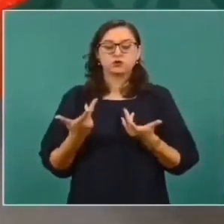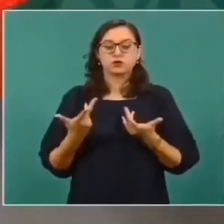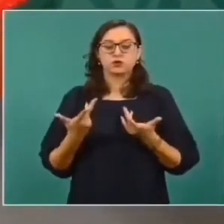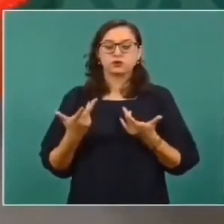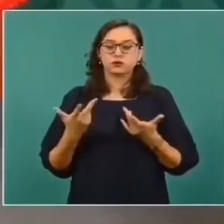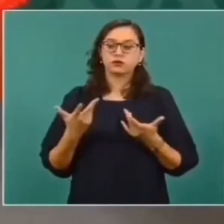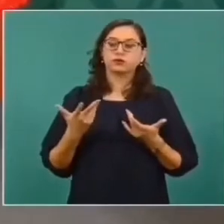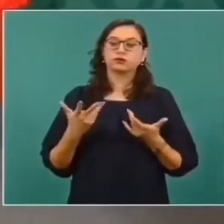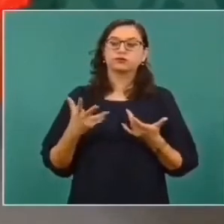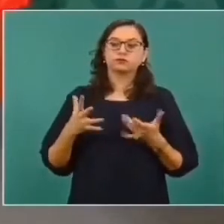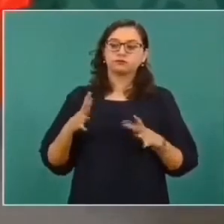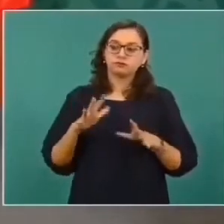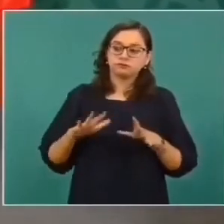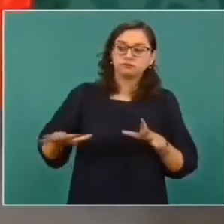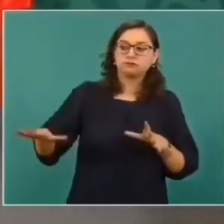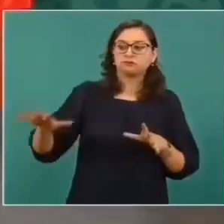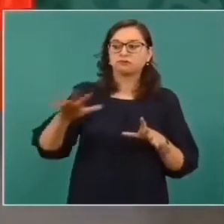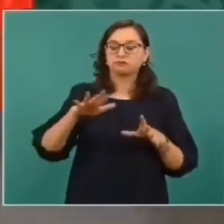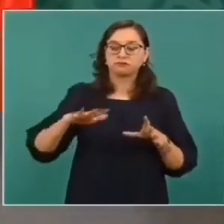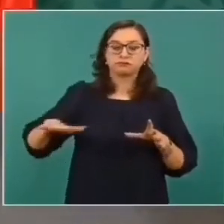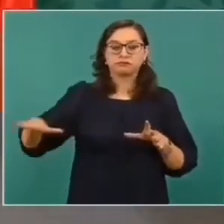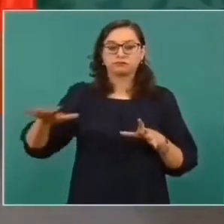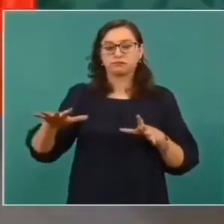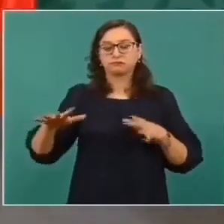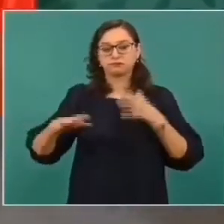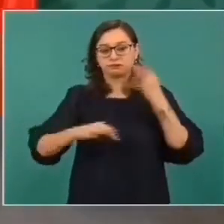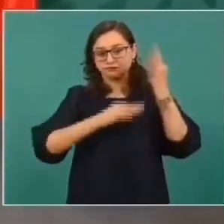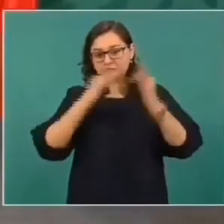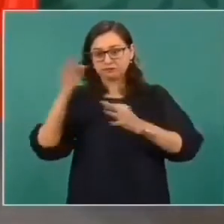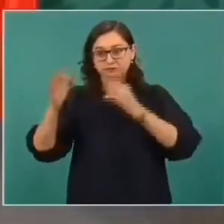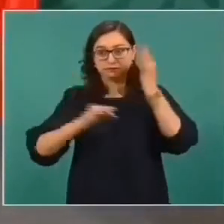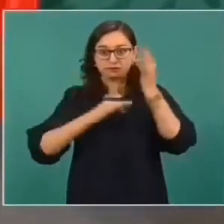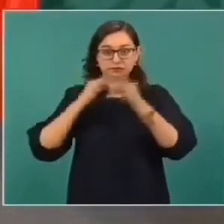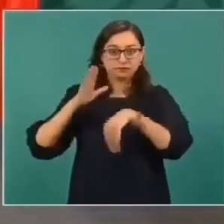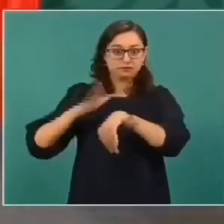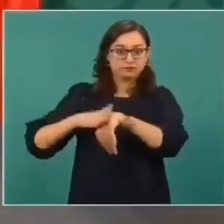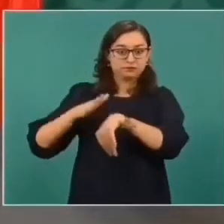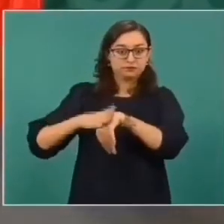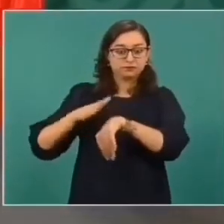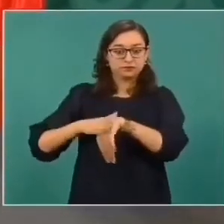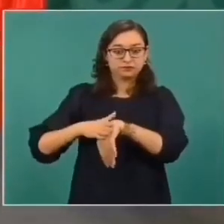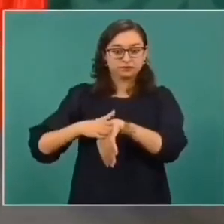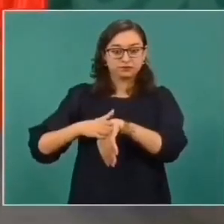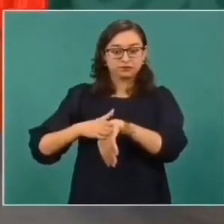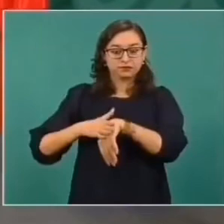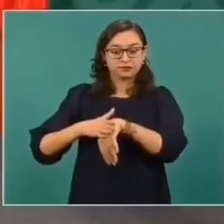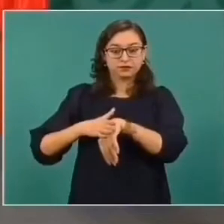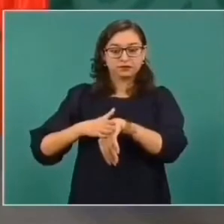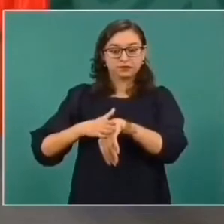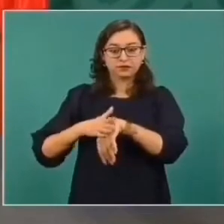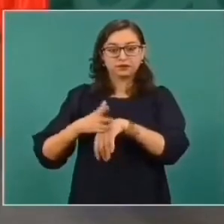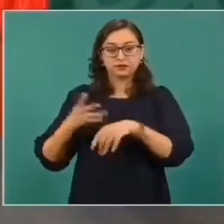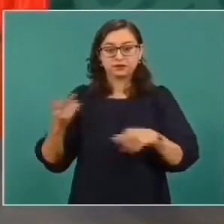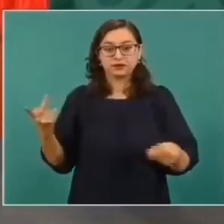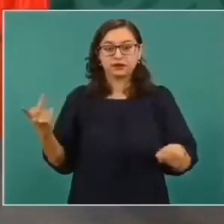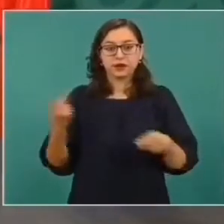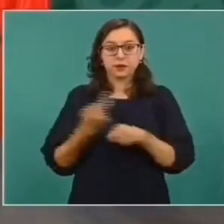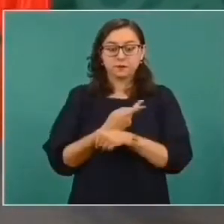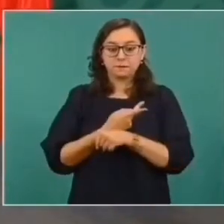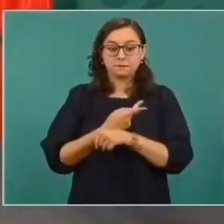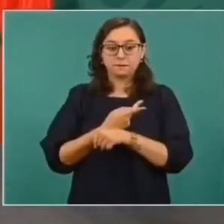el riesgo de los juegos electrónicos,